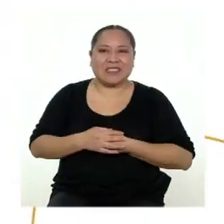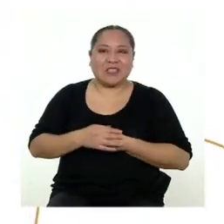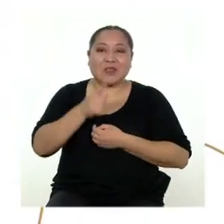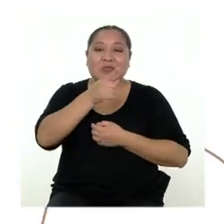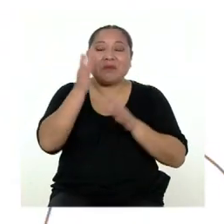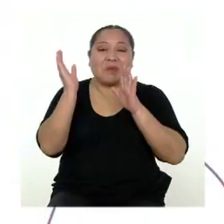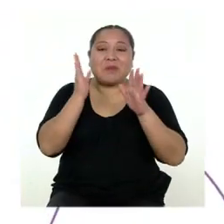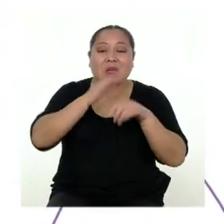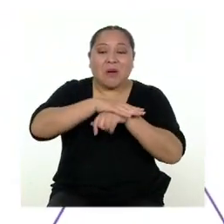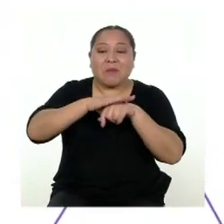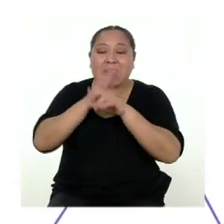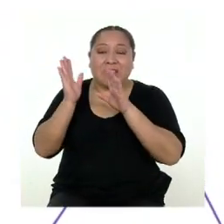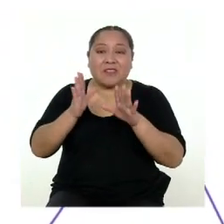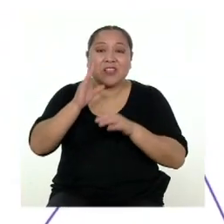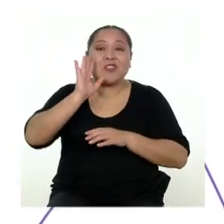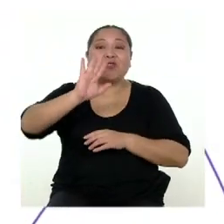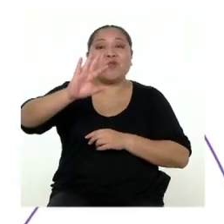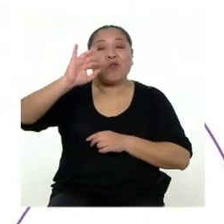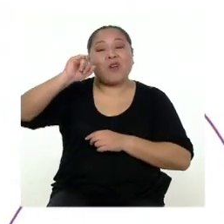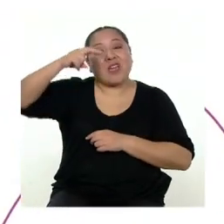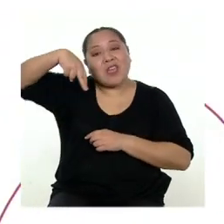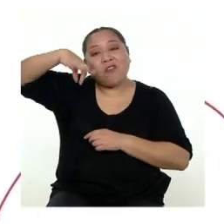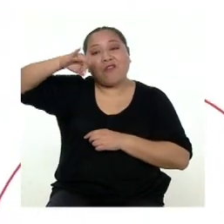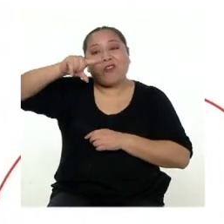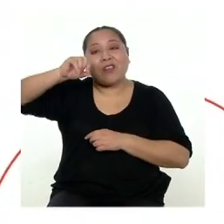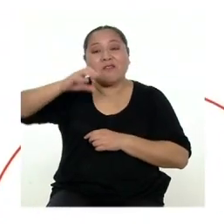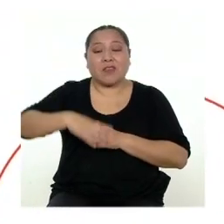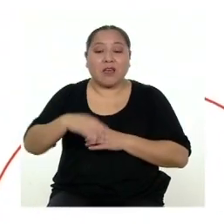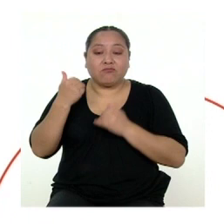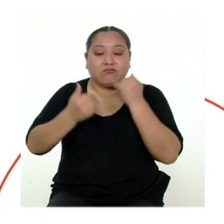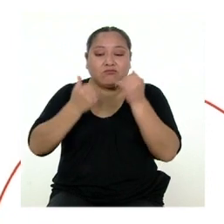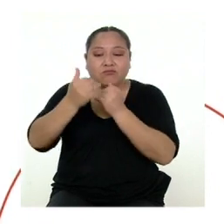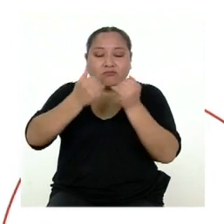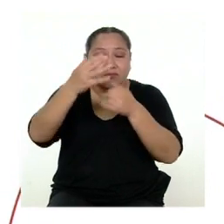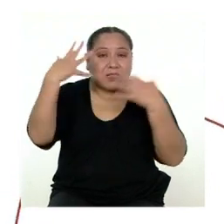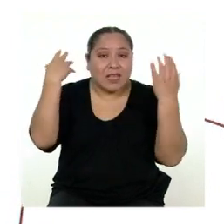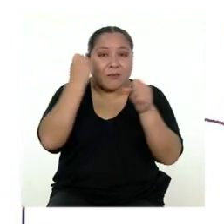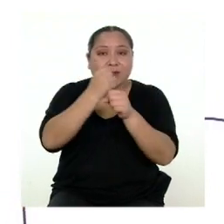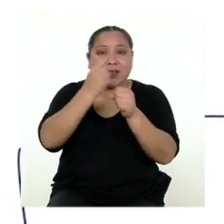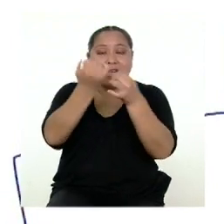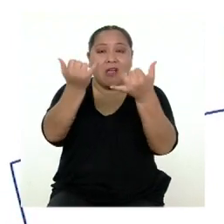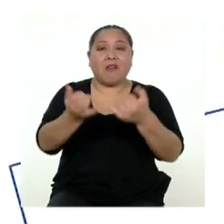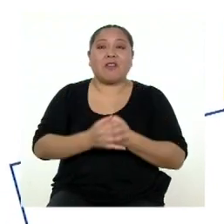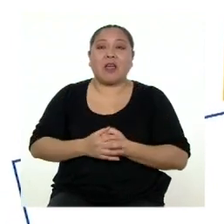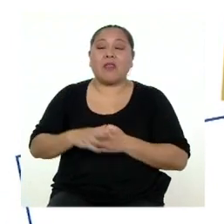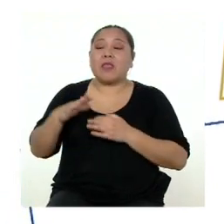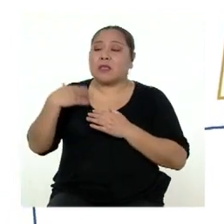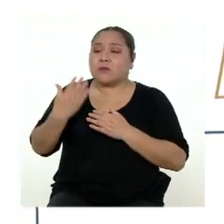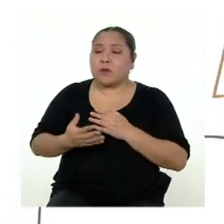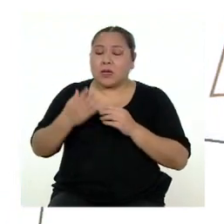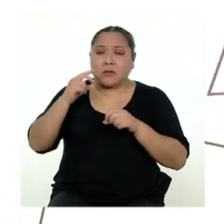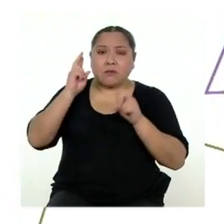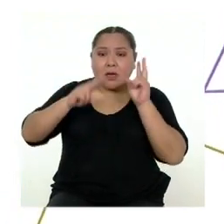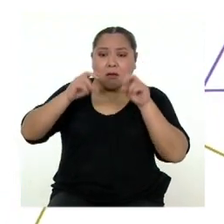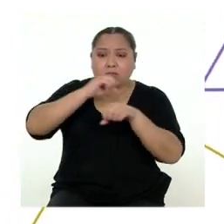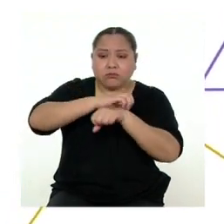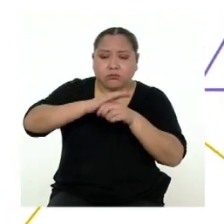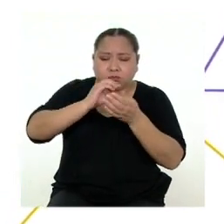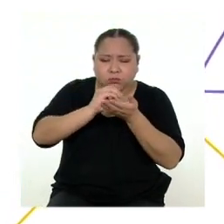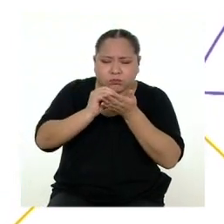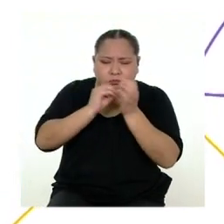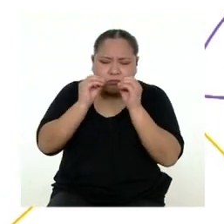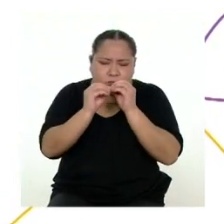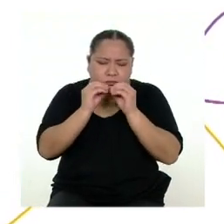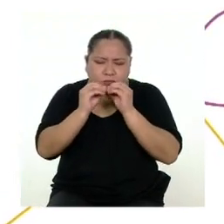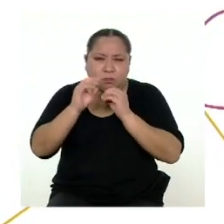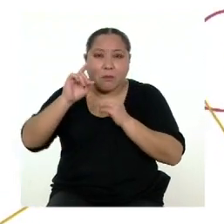Realiza la planificación de tu infografía siguiendo la secuencia de pasos que hemos trabajado hoy. Luego, trabaja en el boceto y primer borrador.